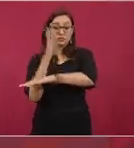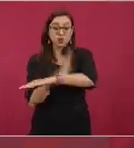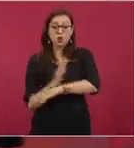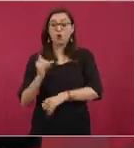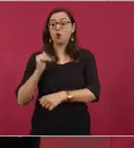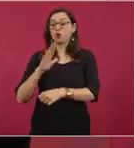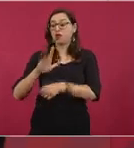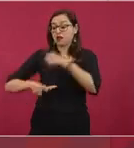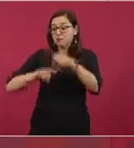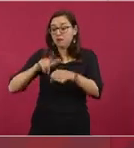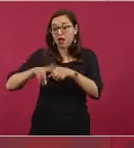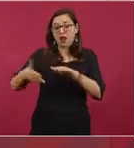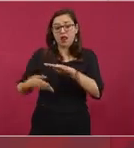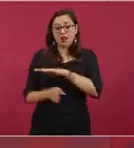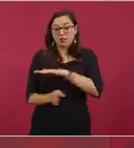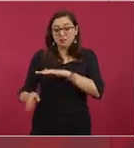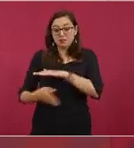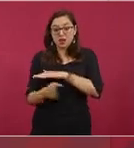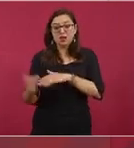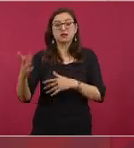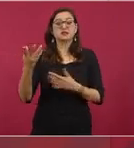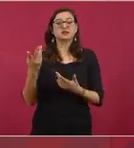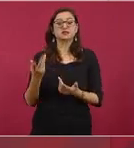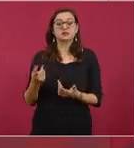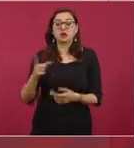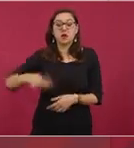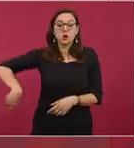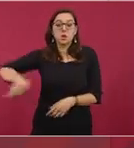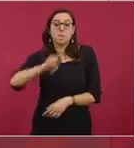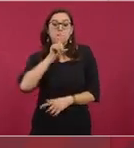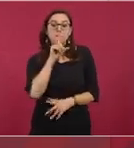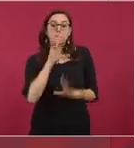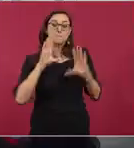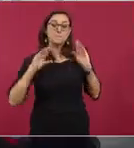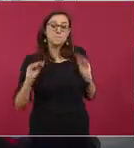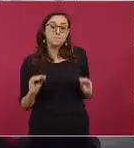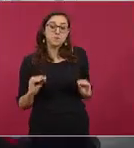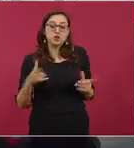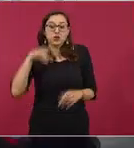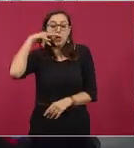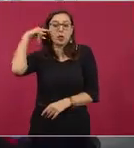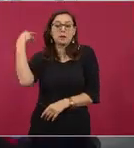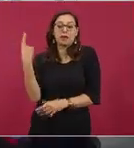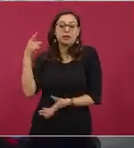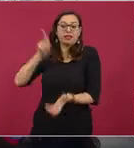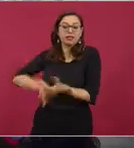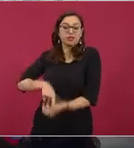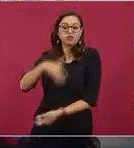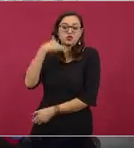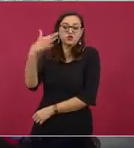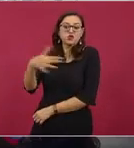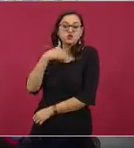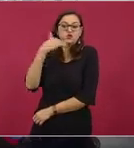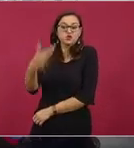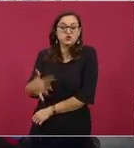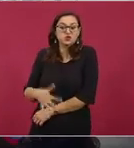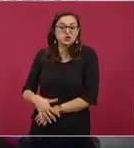marinas protestan, tenemos que cuidar. Pero